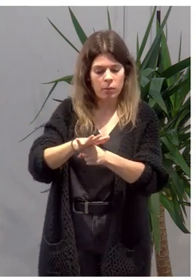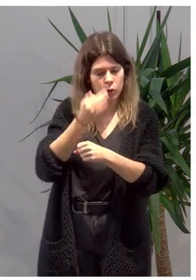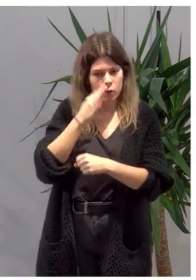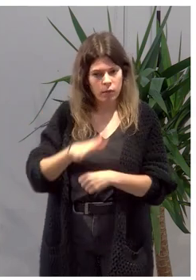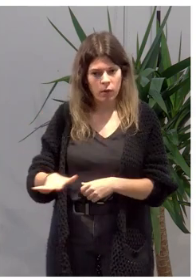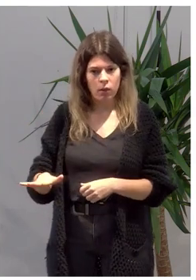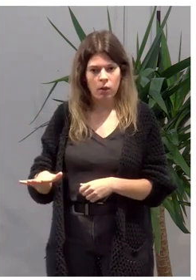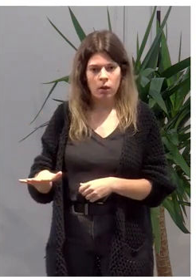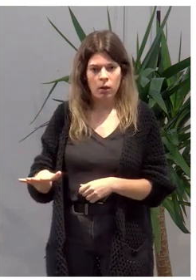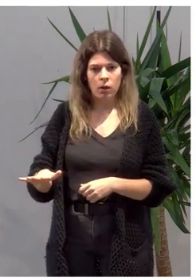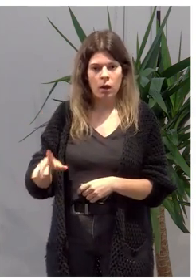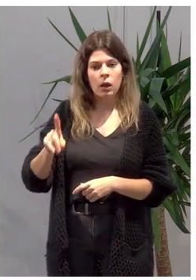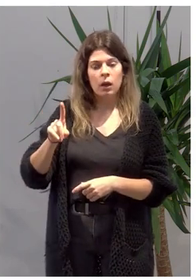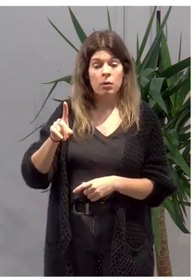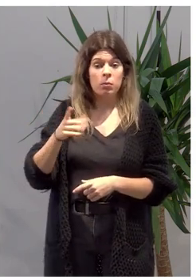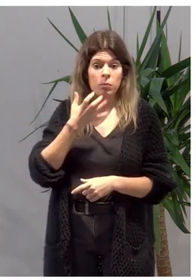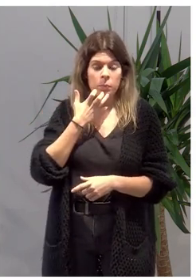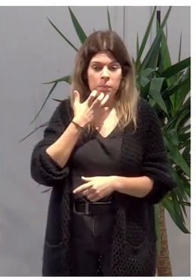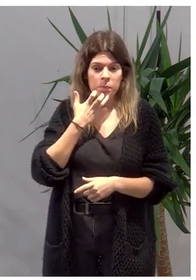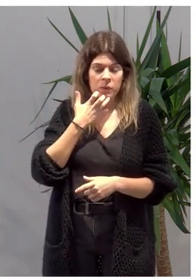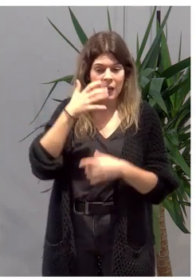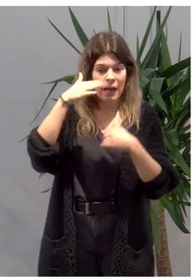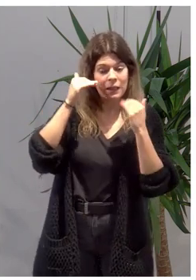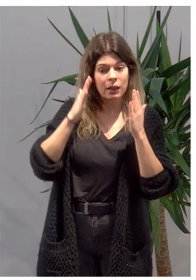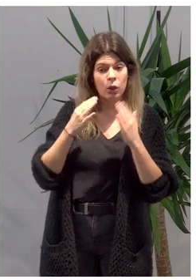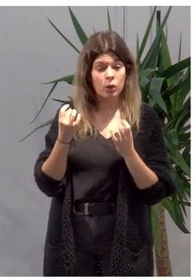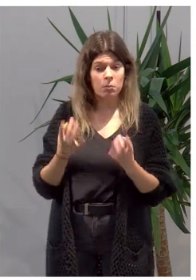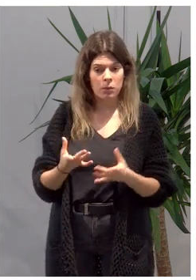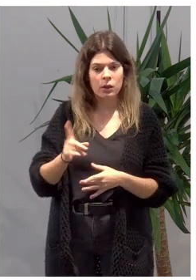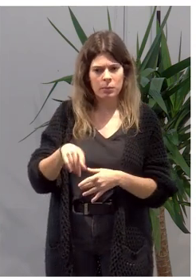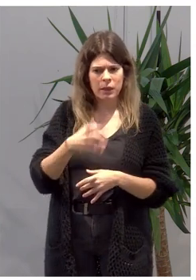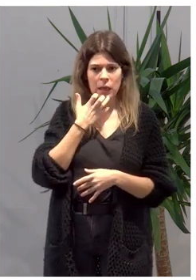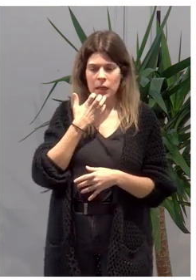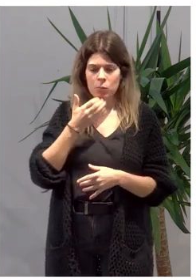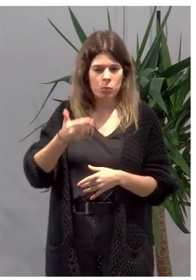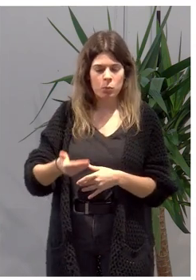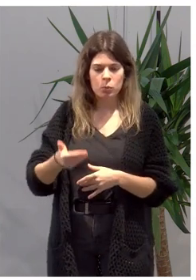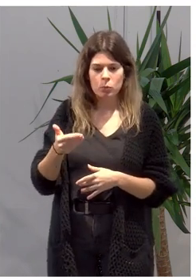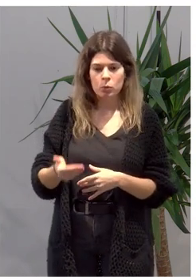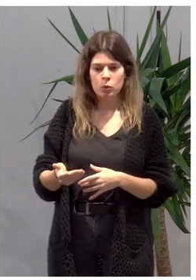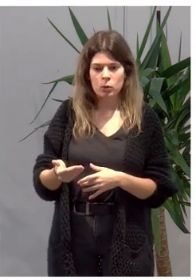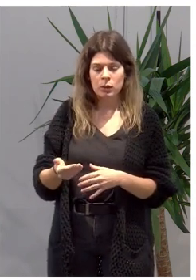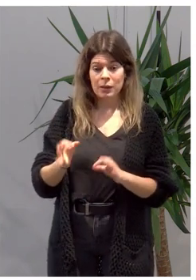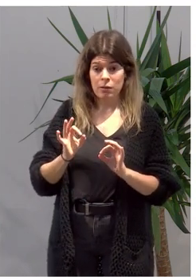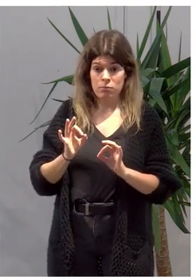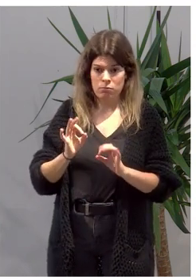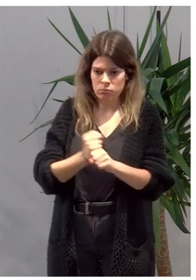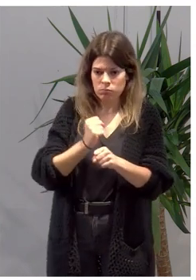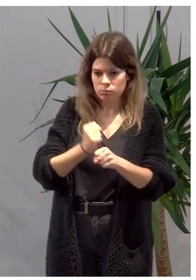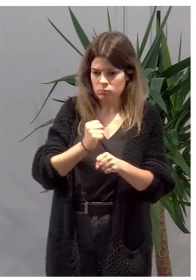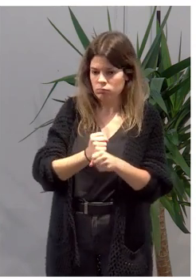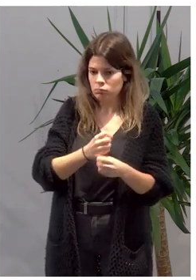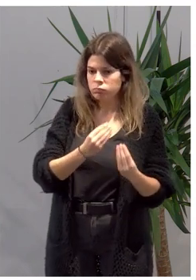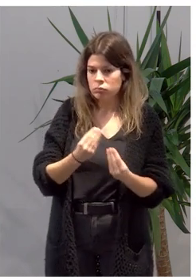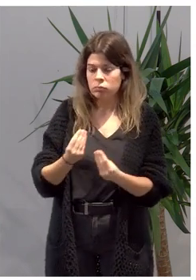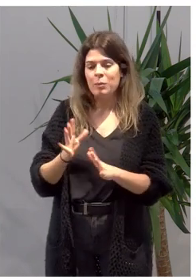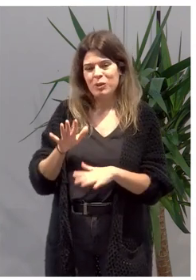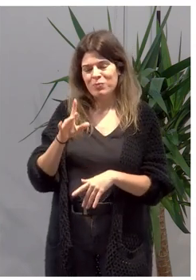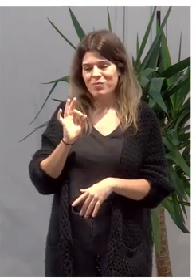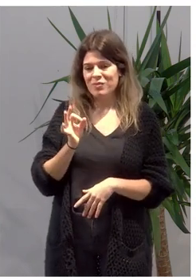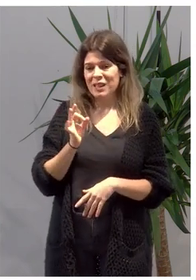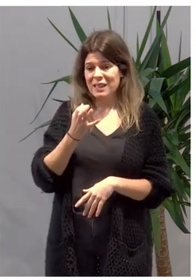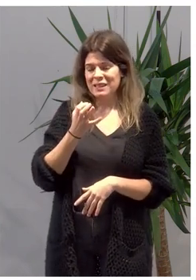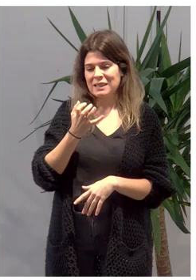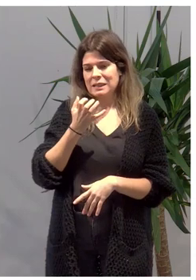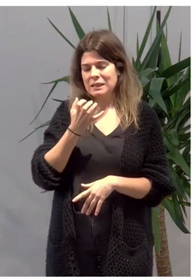infancia. En el ámbito, por ejemplo, de atención temprana tenemos también un ejemplo importante de cómo y de lo bien que se está trabajando. Pero es verdad que sería